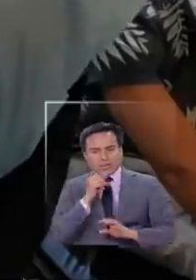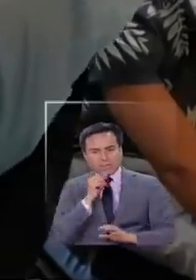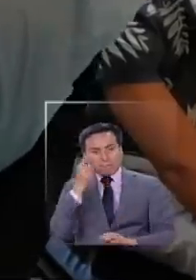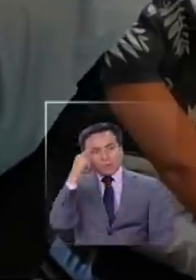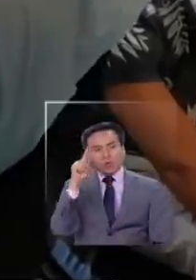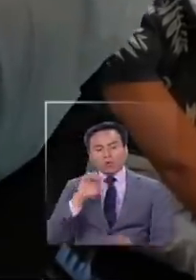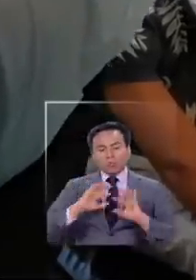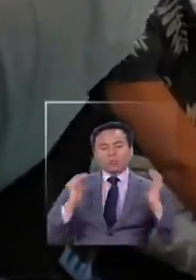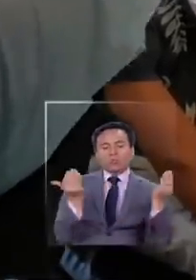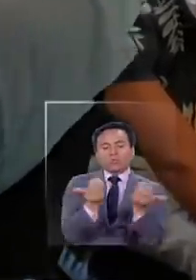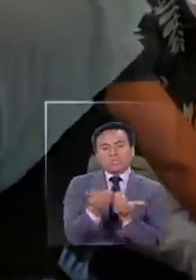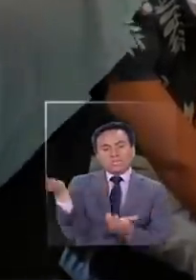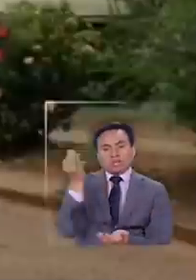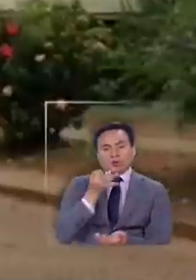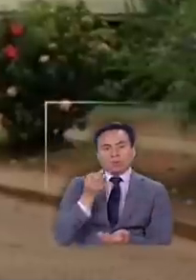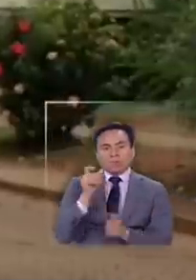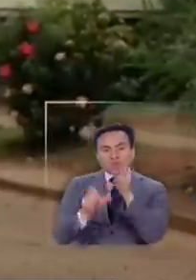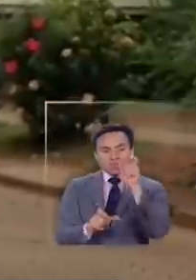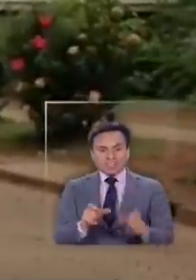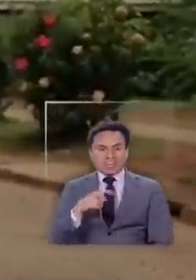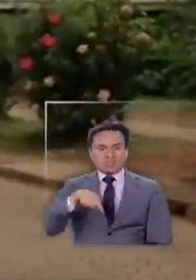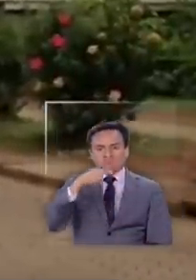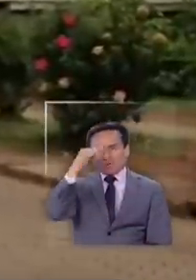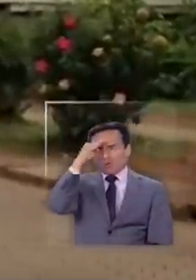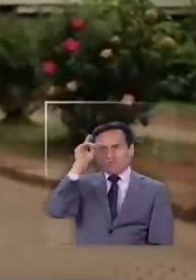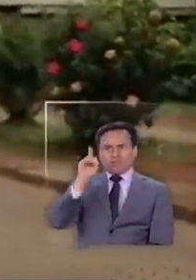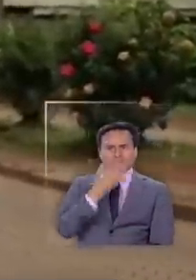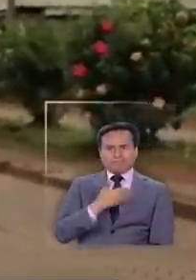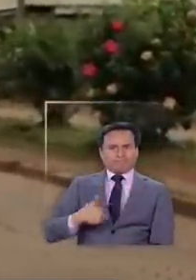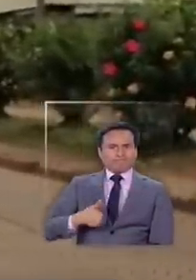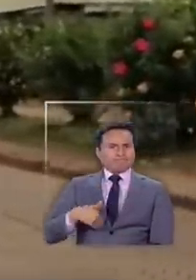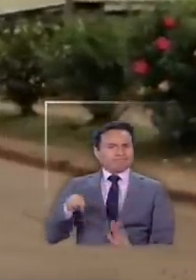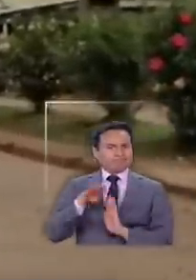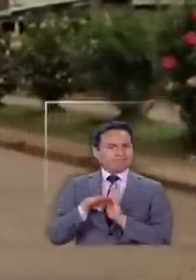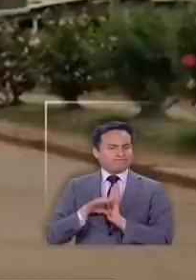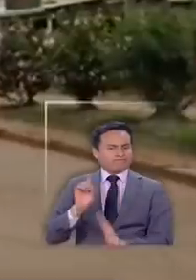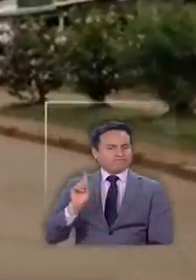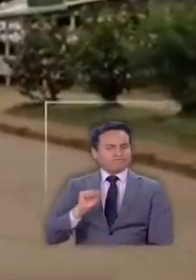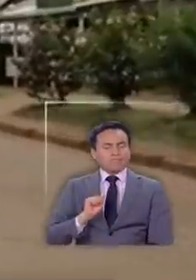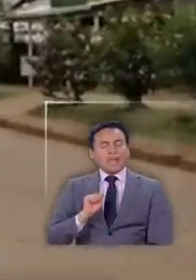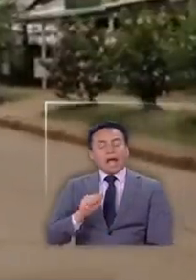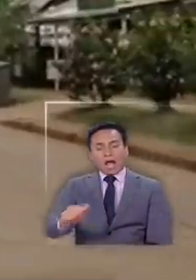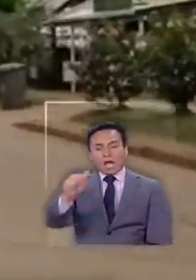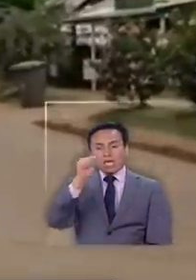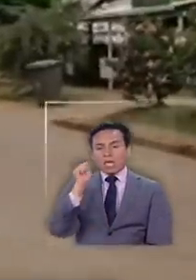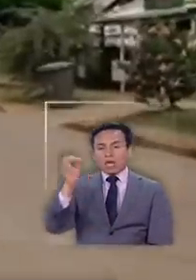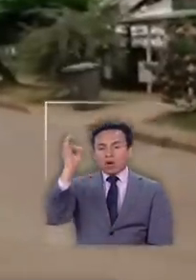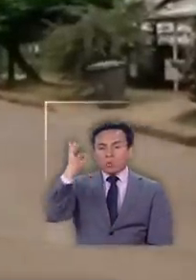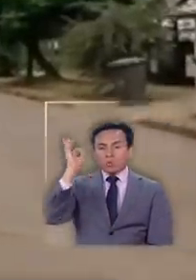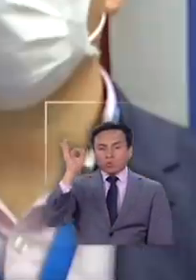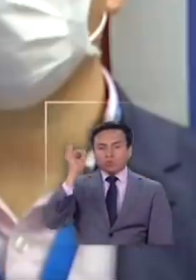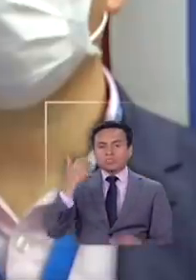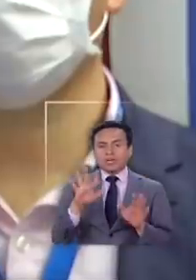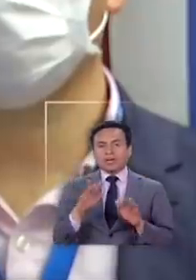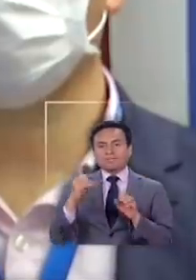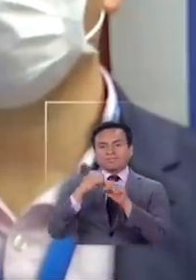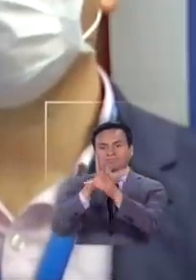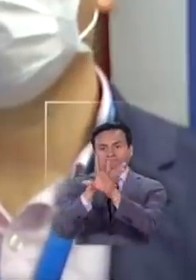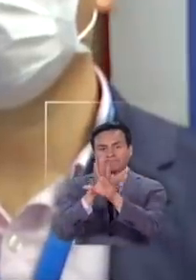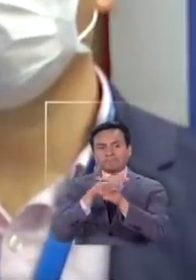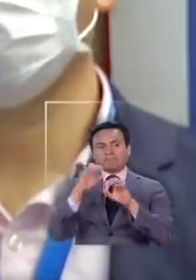anunció un cordón sanitario los habitantes no confían en la medida Ayer tuve una reunión virtual